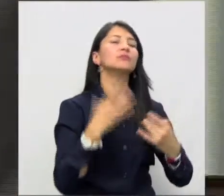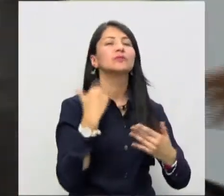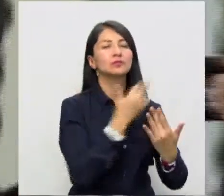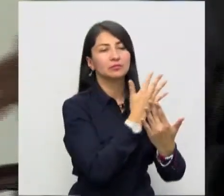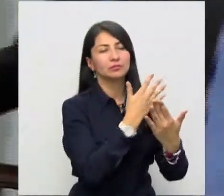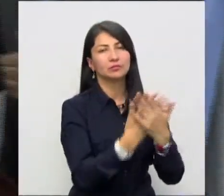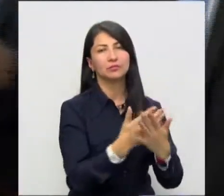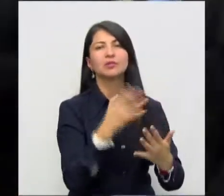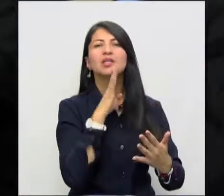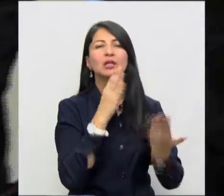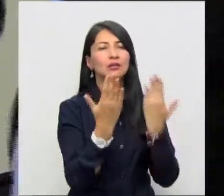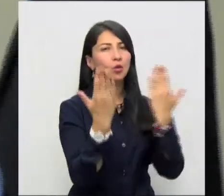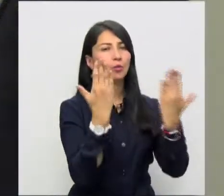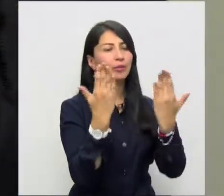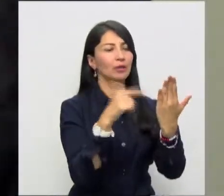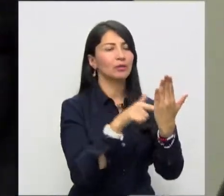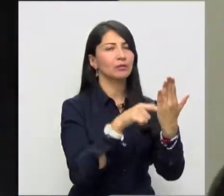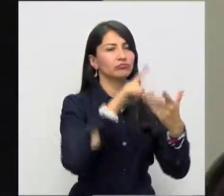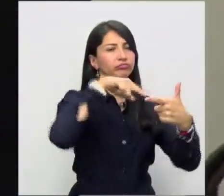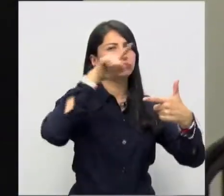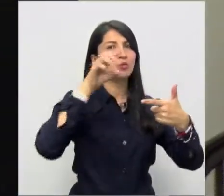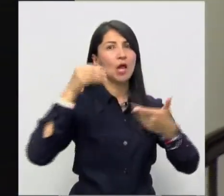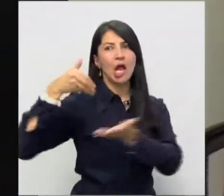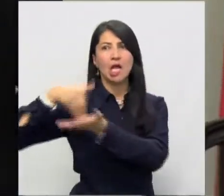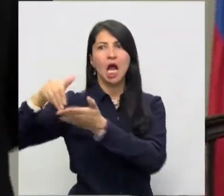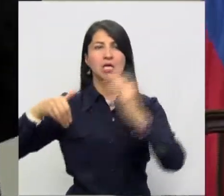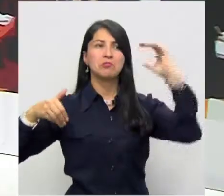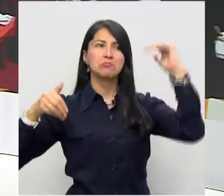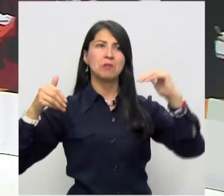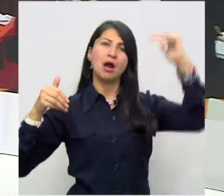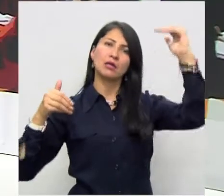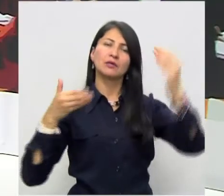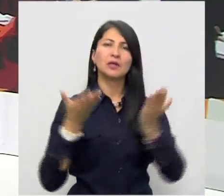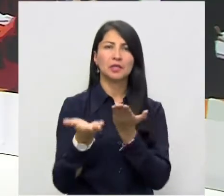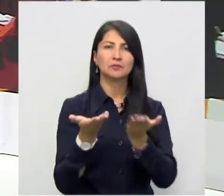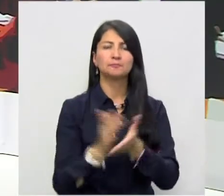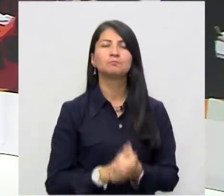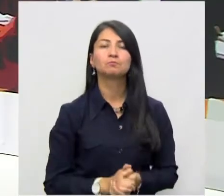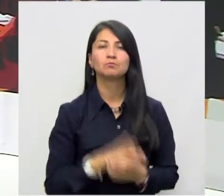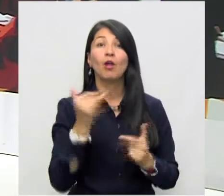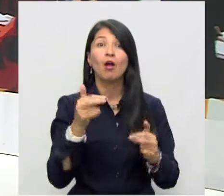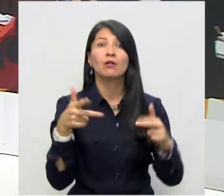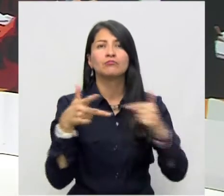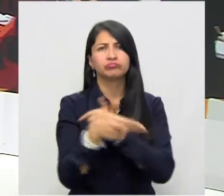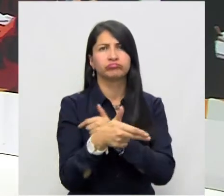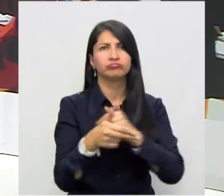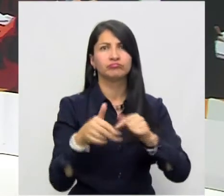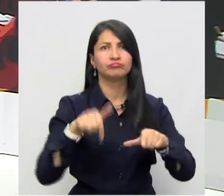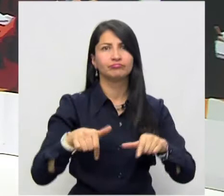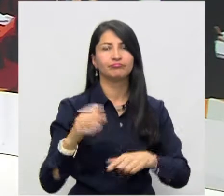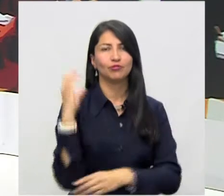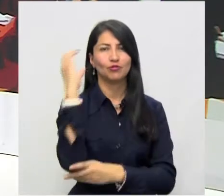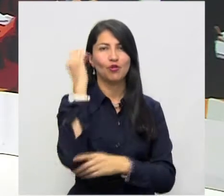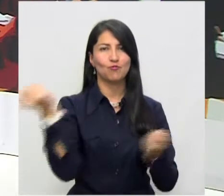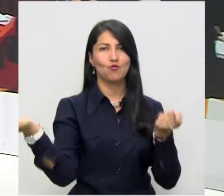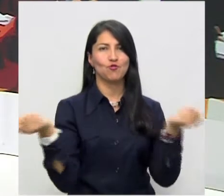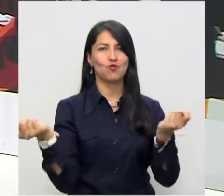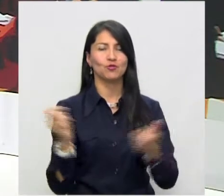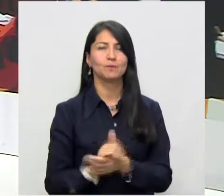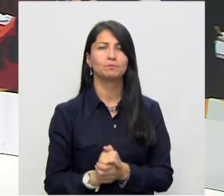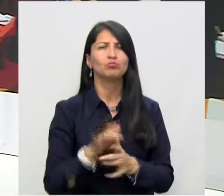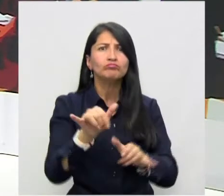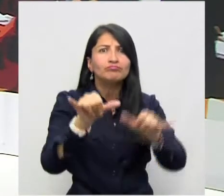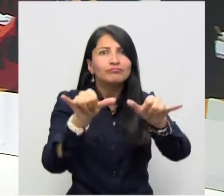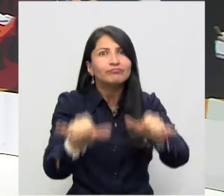vigencia en comparación con el incremento de los gastos. Es tiempo de realizar una pausa. Colombia tiene control, pero no